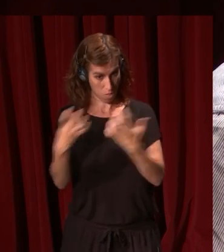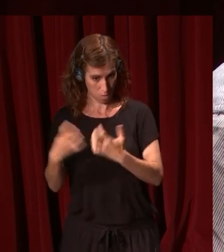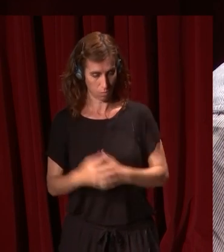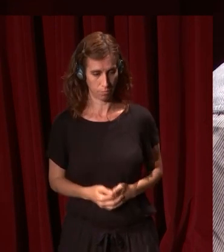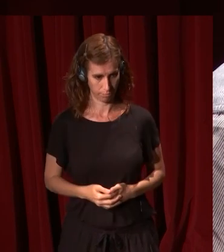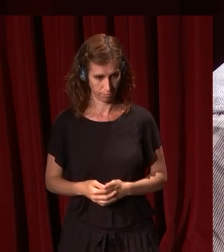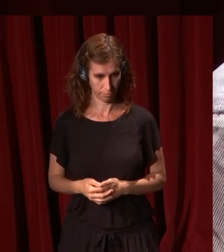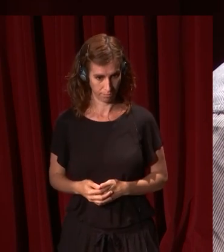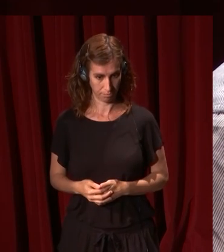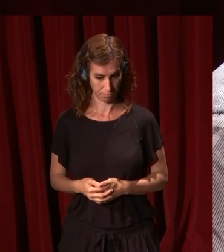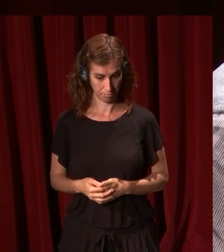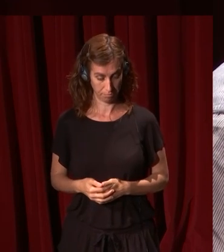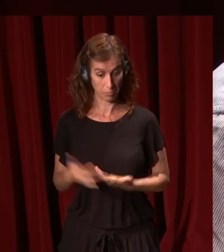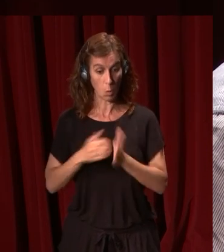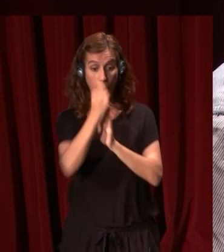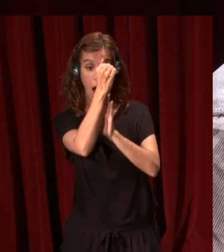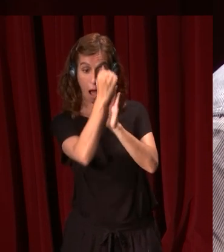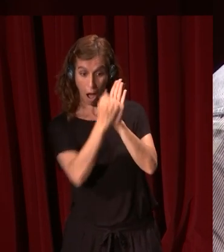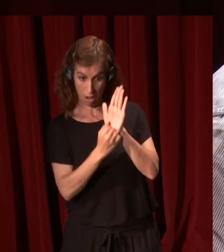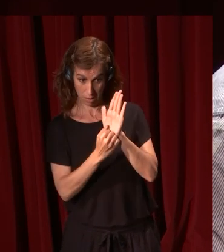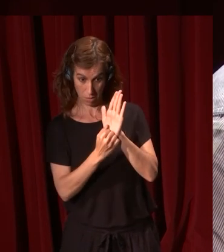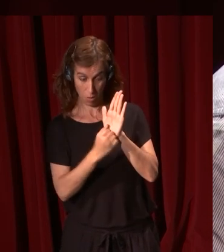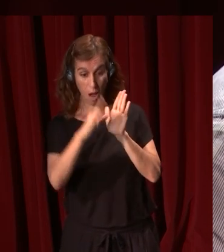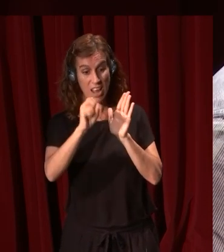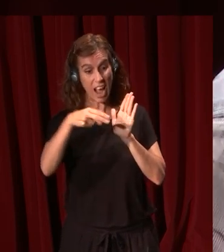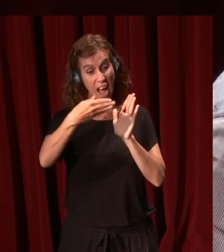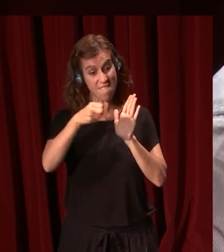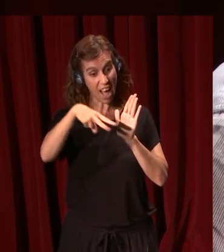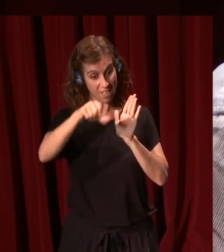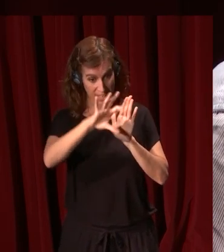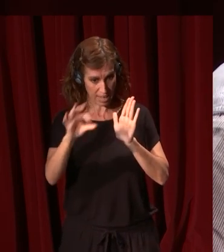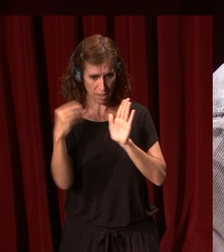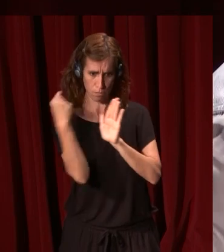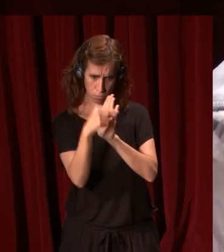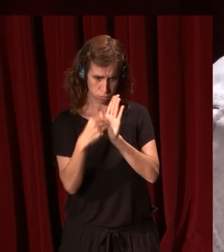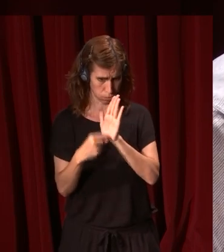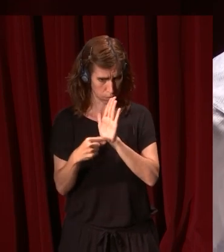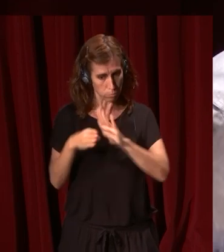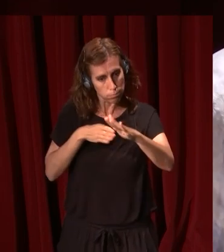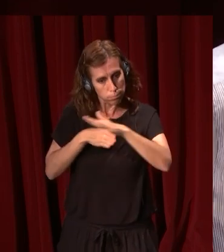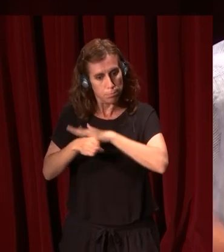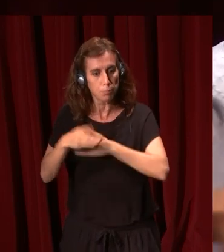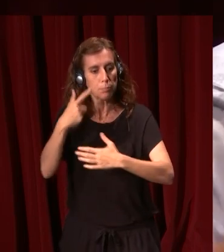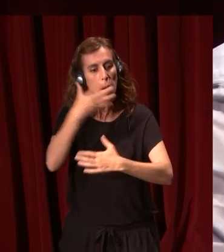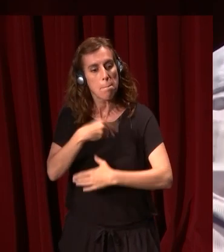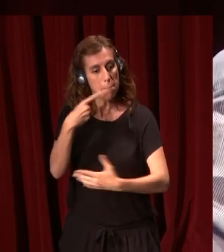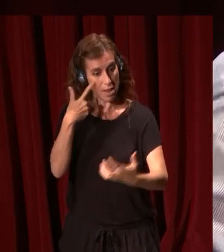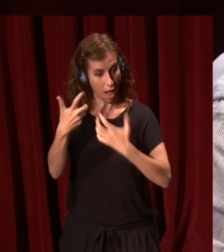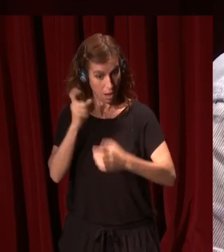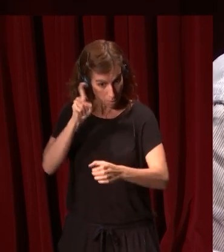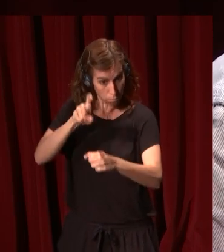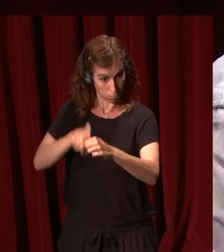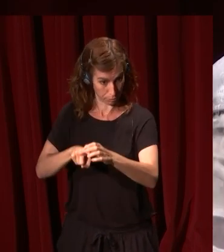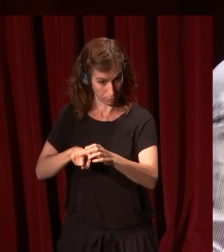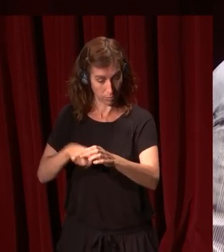en un artículo que escribe Centenacci Cabañas que ingresaría en la Academia de Bellas Artes pocos años después. Y digo esto